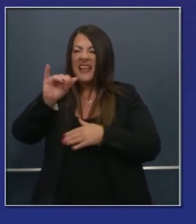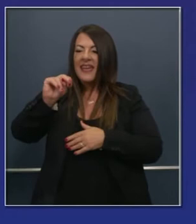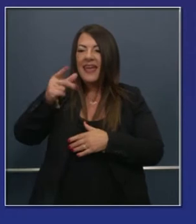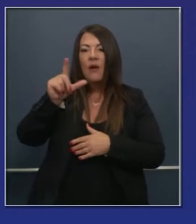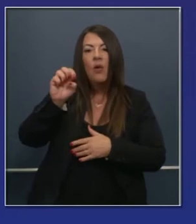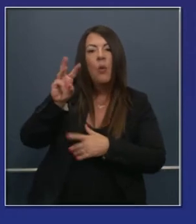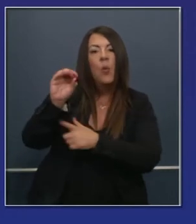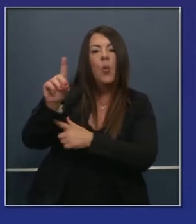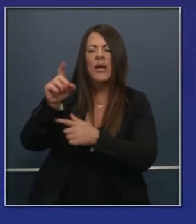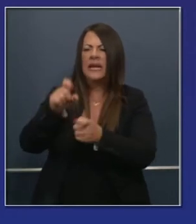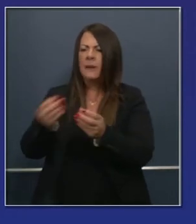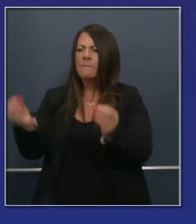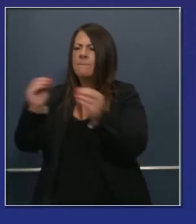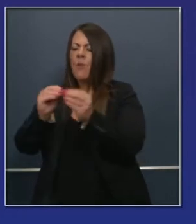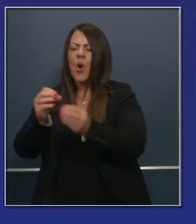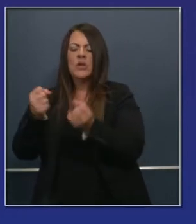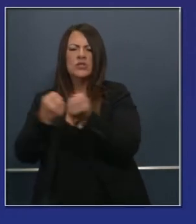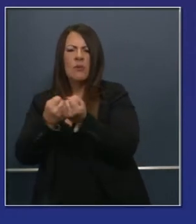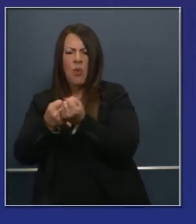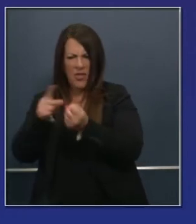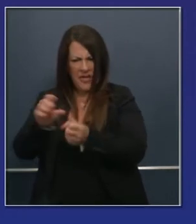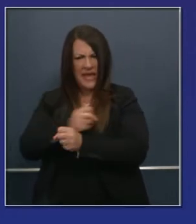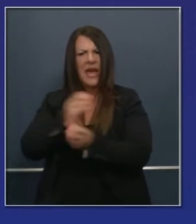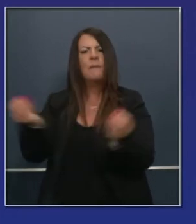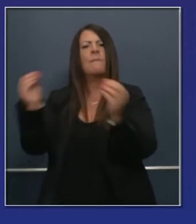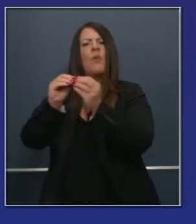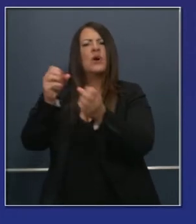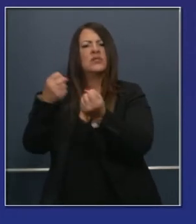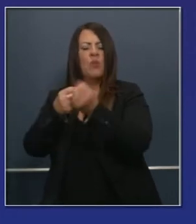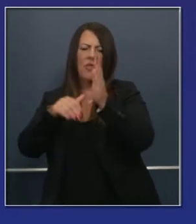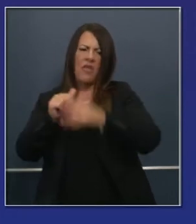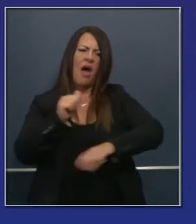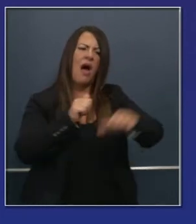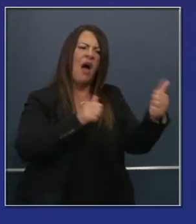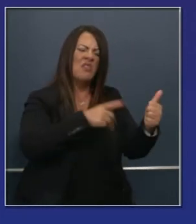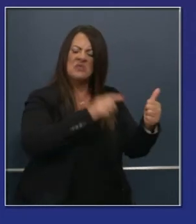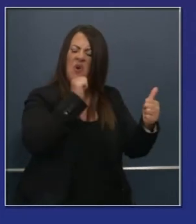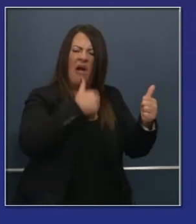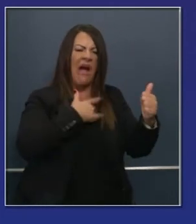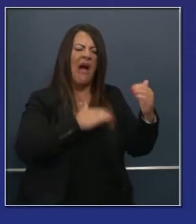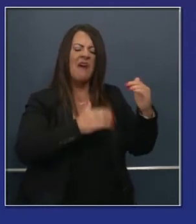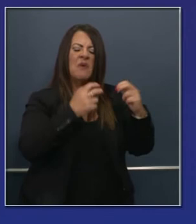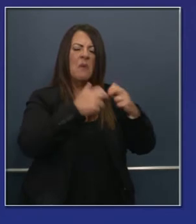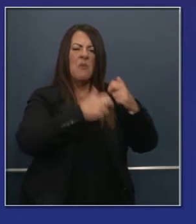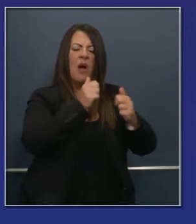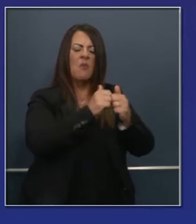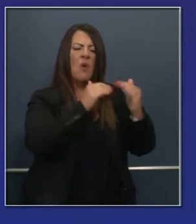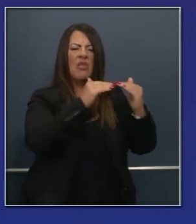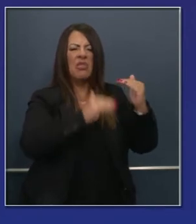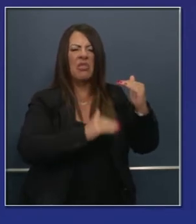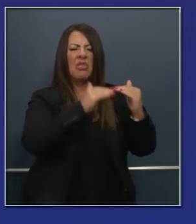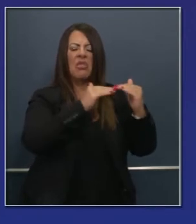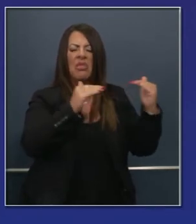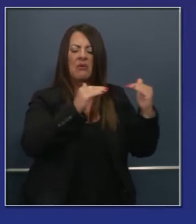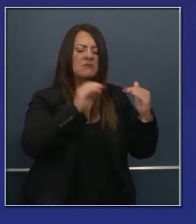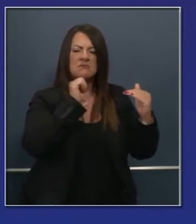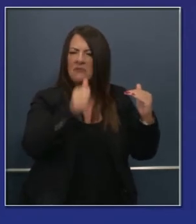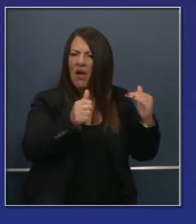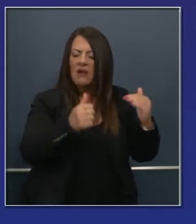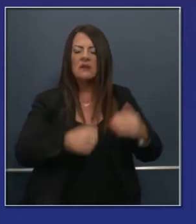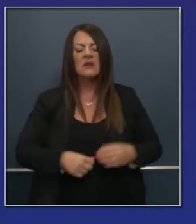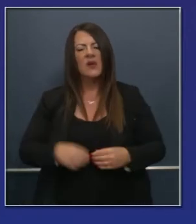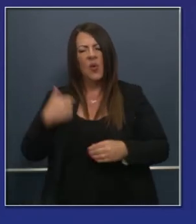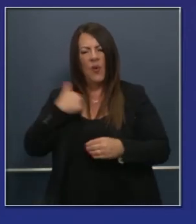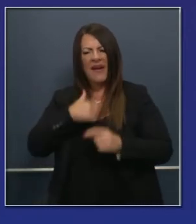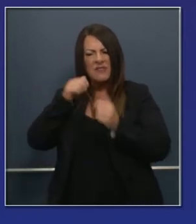mayores. Y como consecuencia de eso, queremos proporcionar una flexibilidad de recursos mayor a ellos para que puedan hacer lo posible para